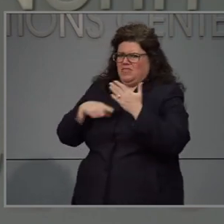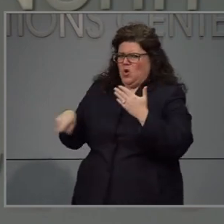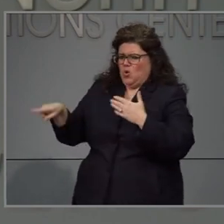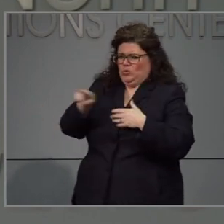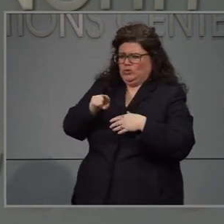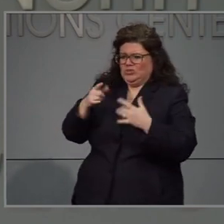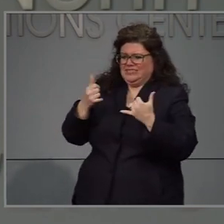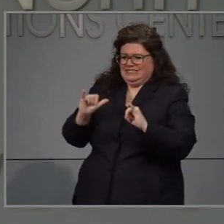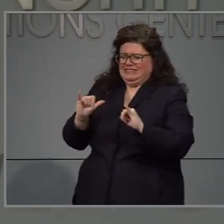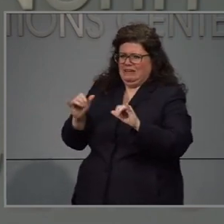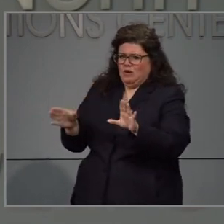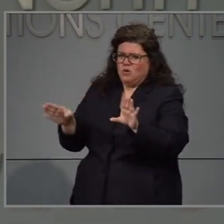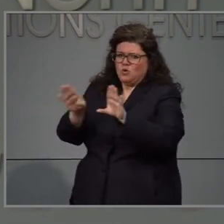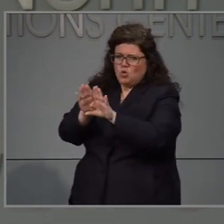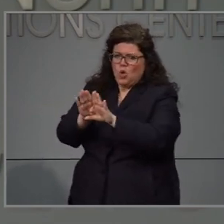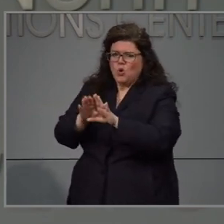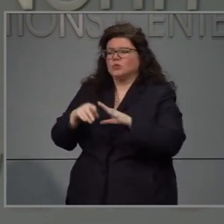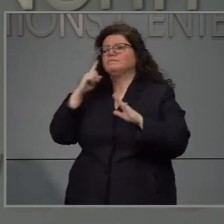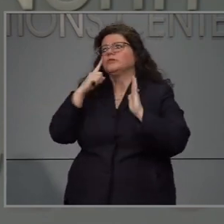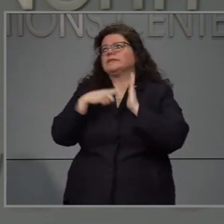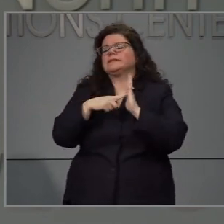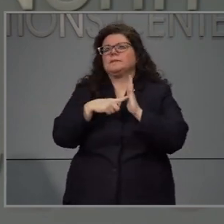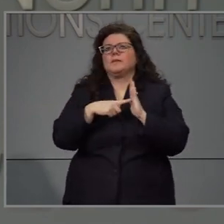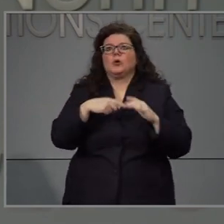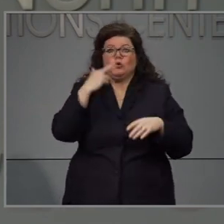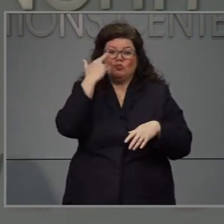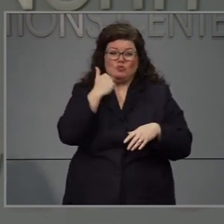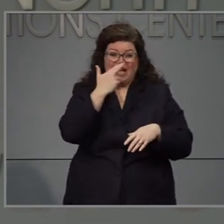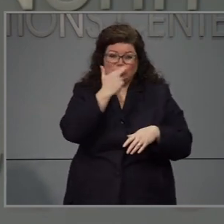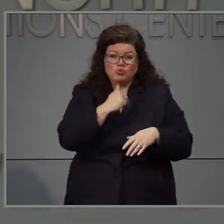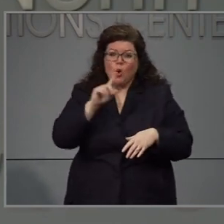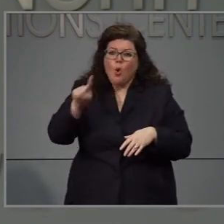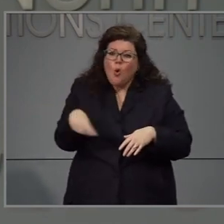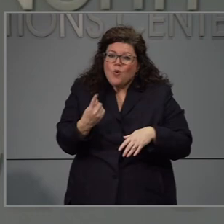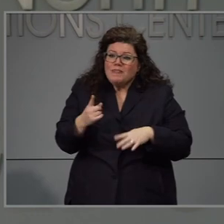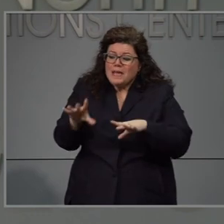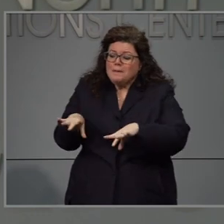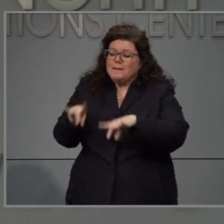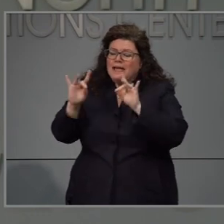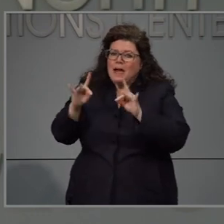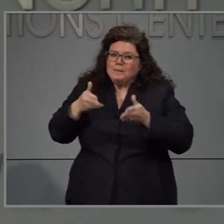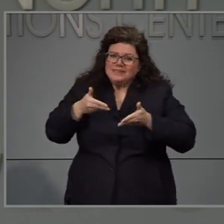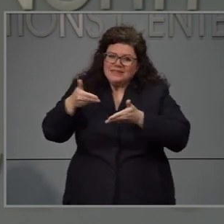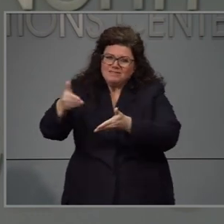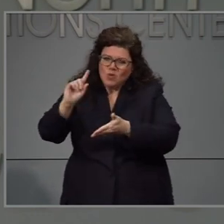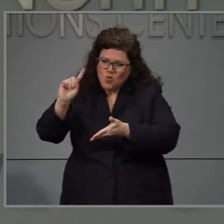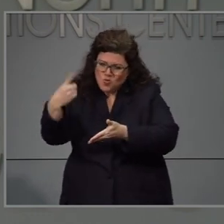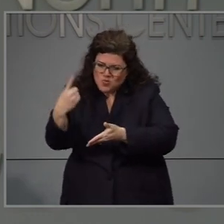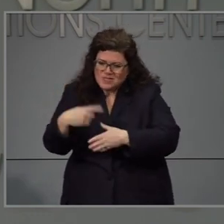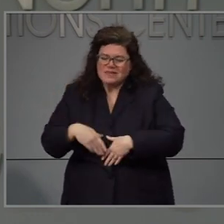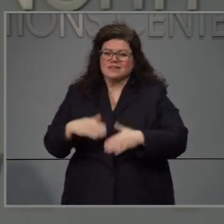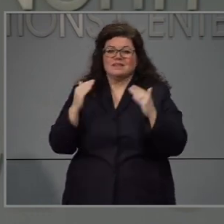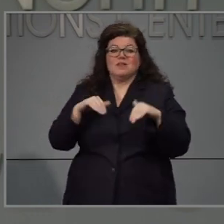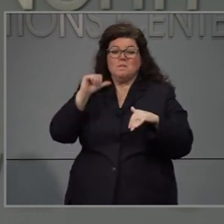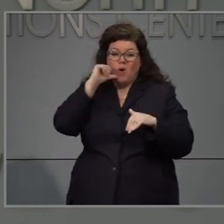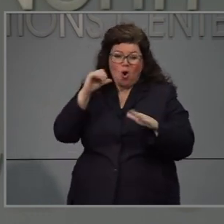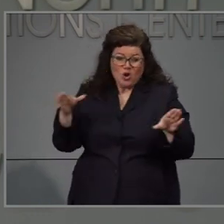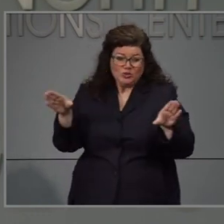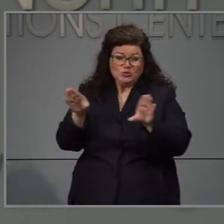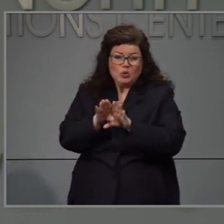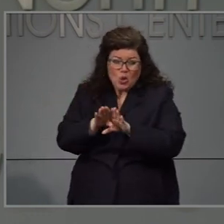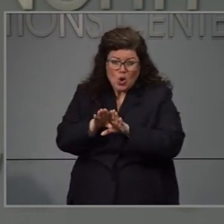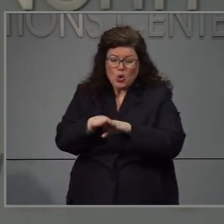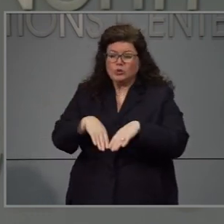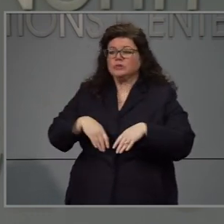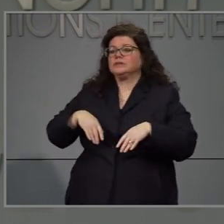en la fase uno que estaban específicamente cerrados como los restaurantes nada más para comida para llevar